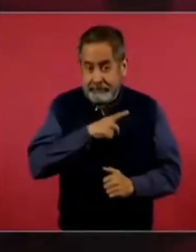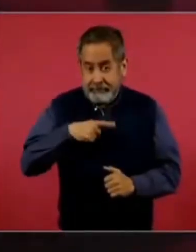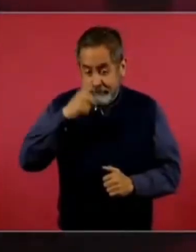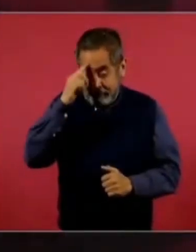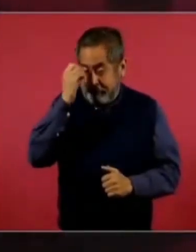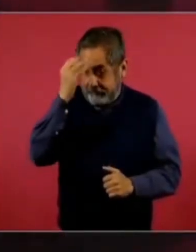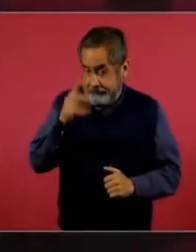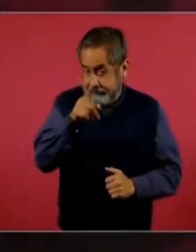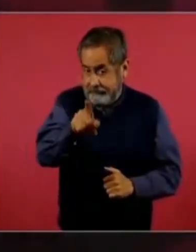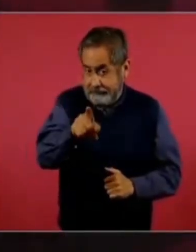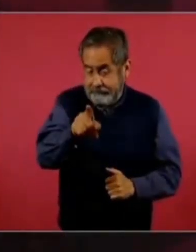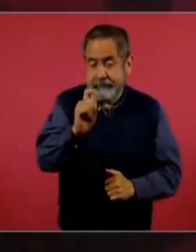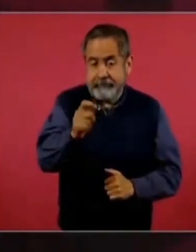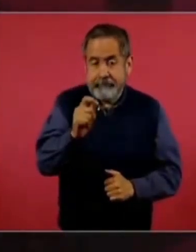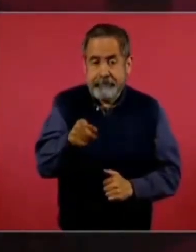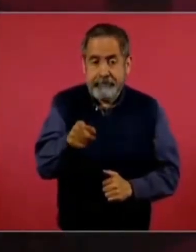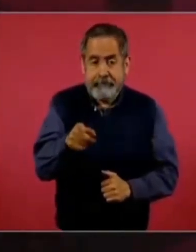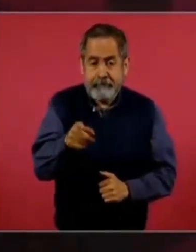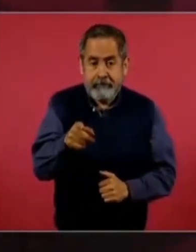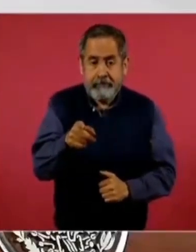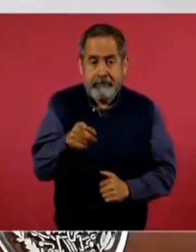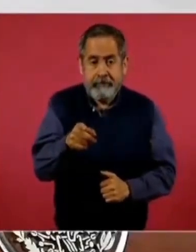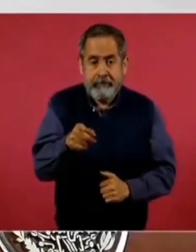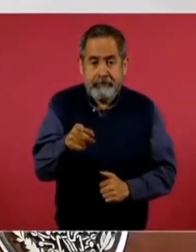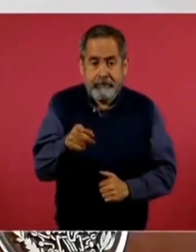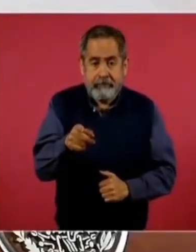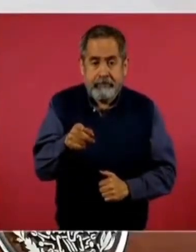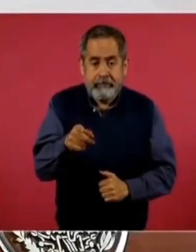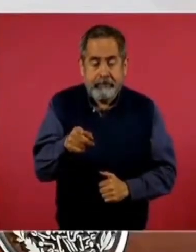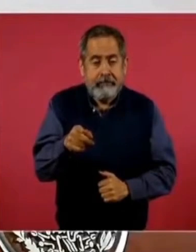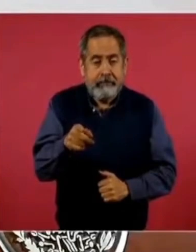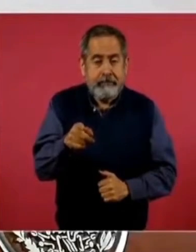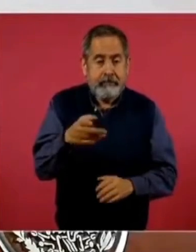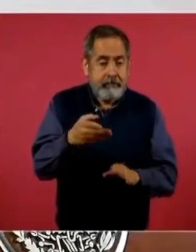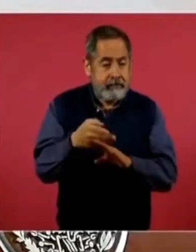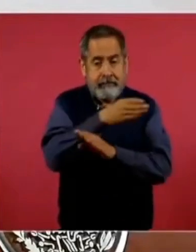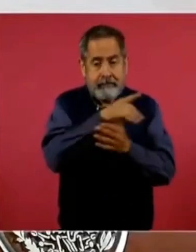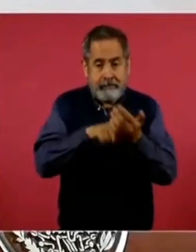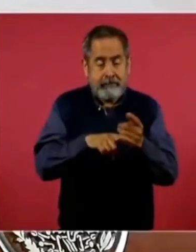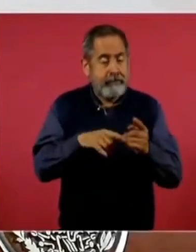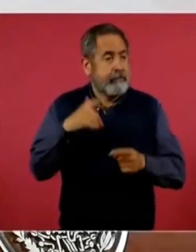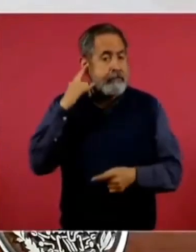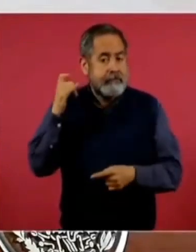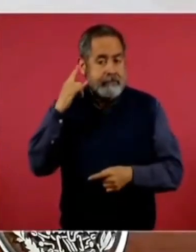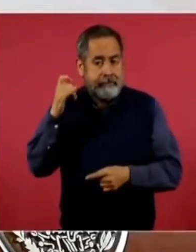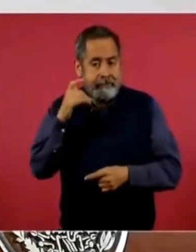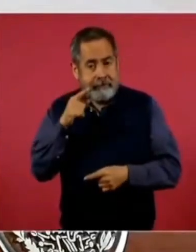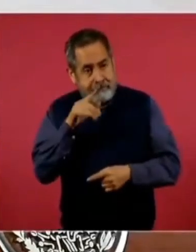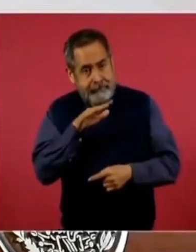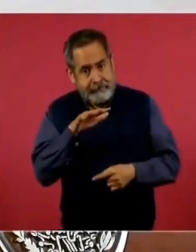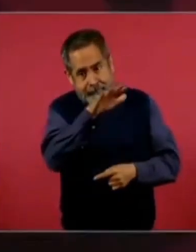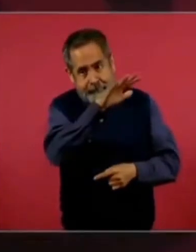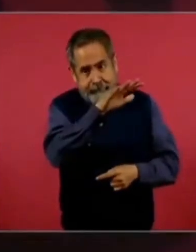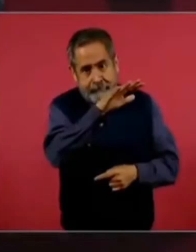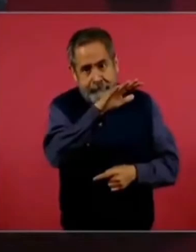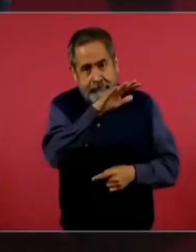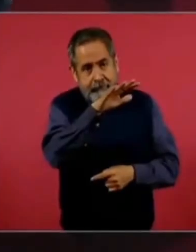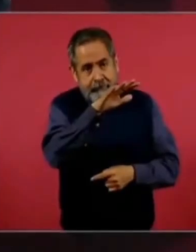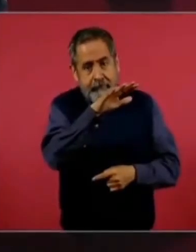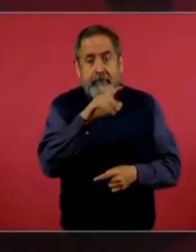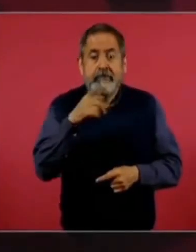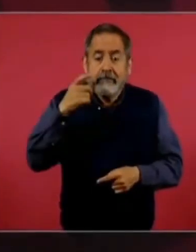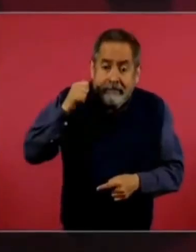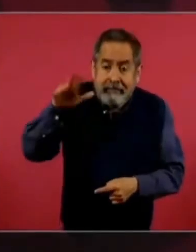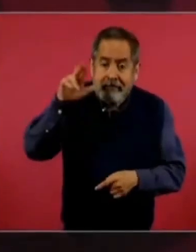que antes California pertenecía a Sonora,